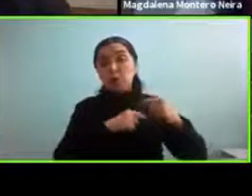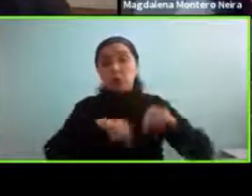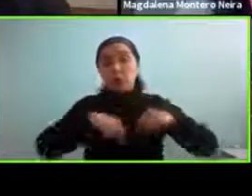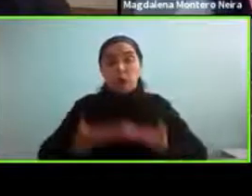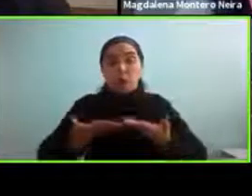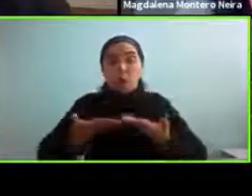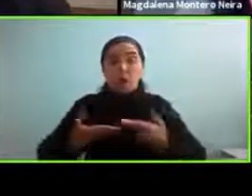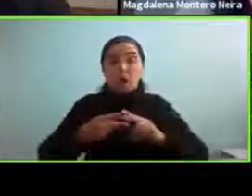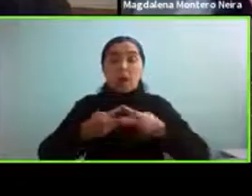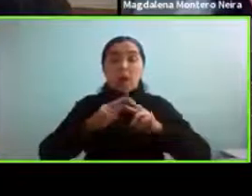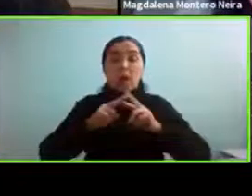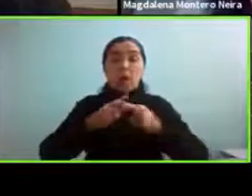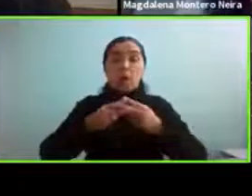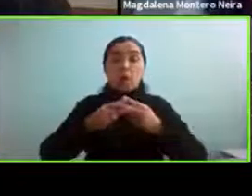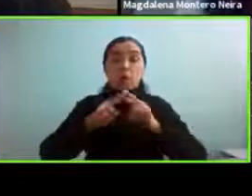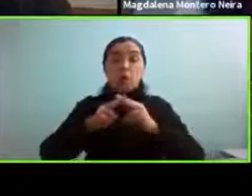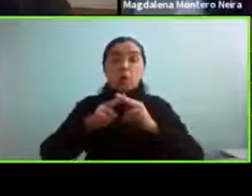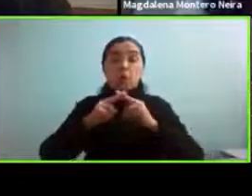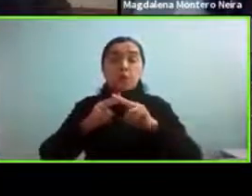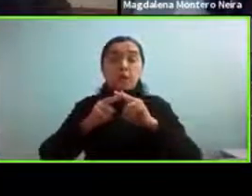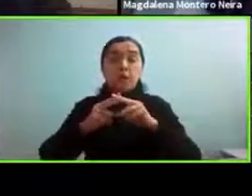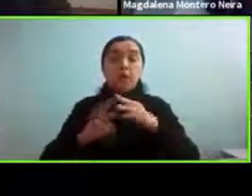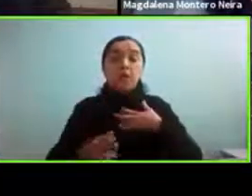construyendo yo creo que es